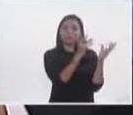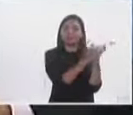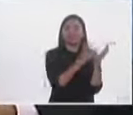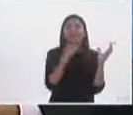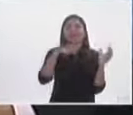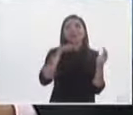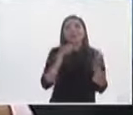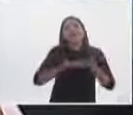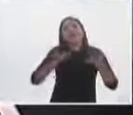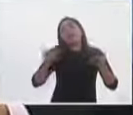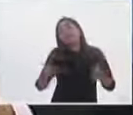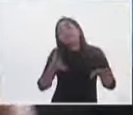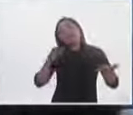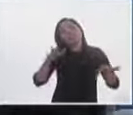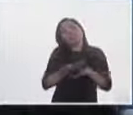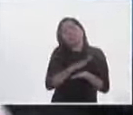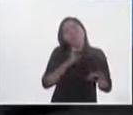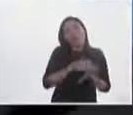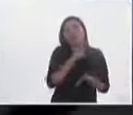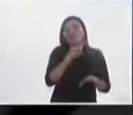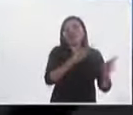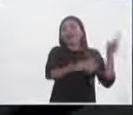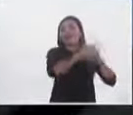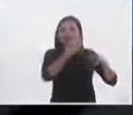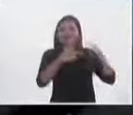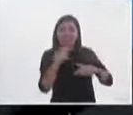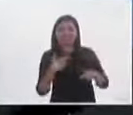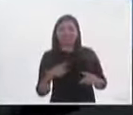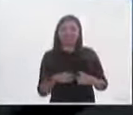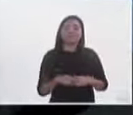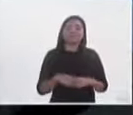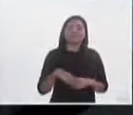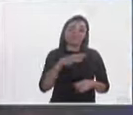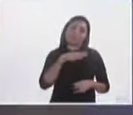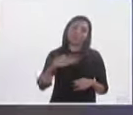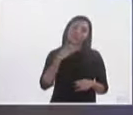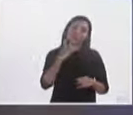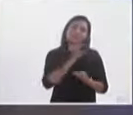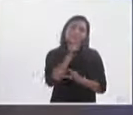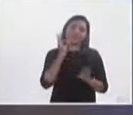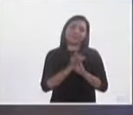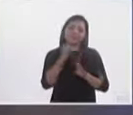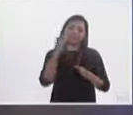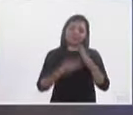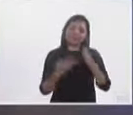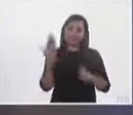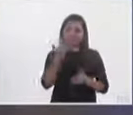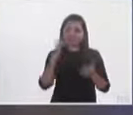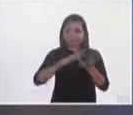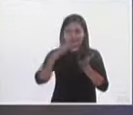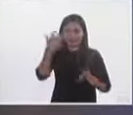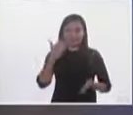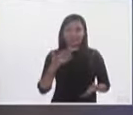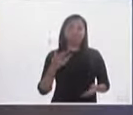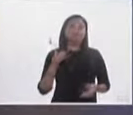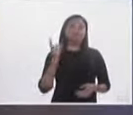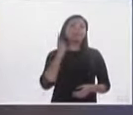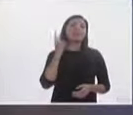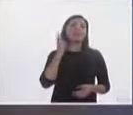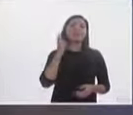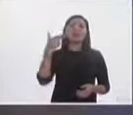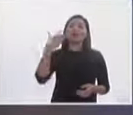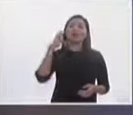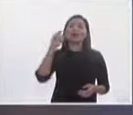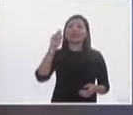hablar es quizá de un regreso de esta figura así es pues hemos terminado agradecemos por supuesto al diputado doctor Pizano gracias que esté con nosotros